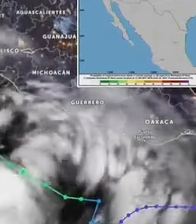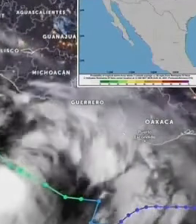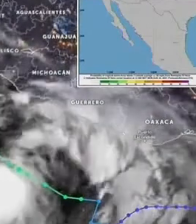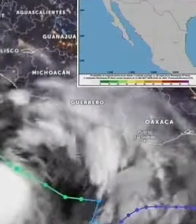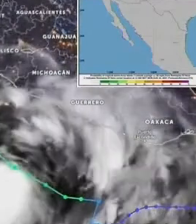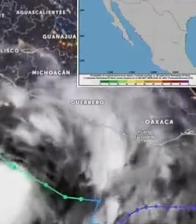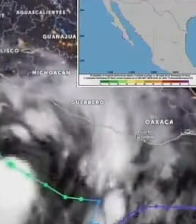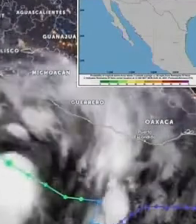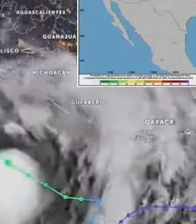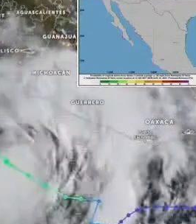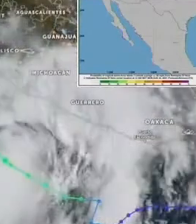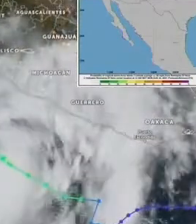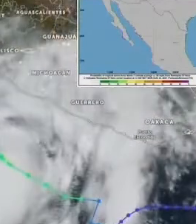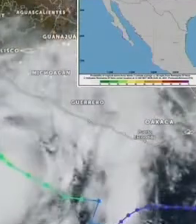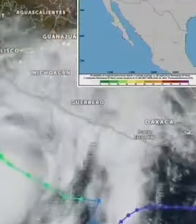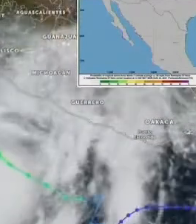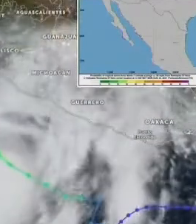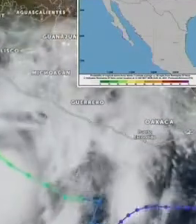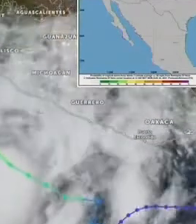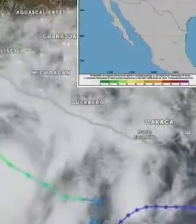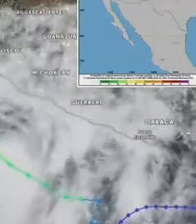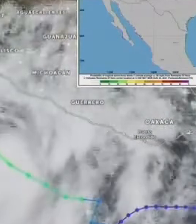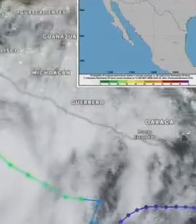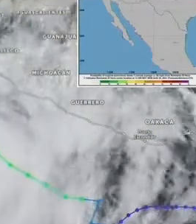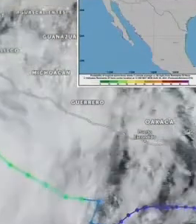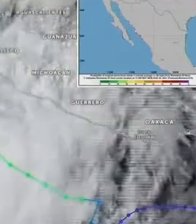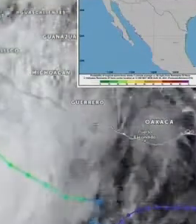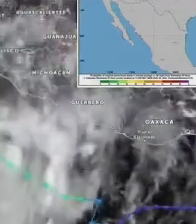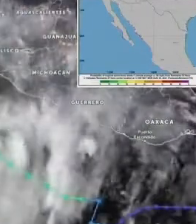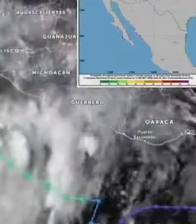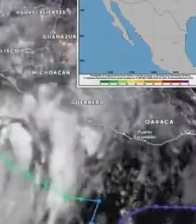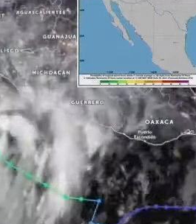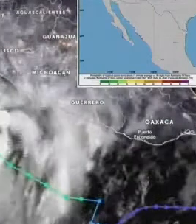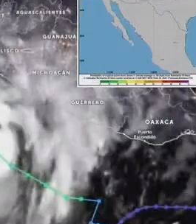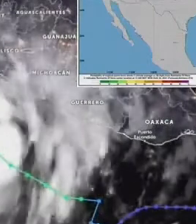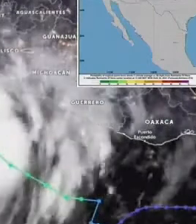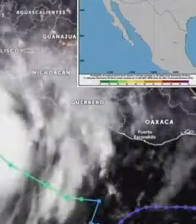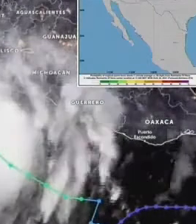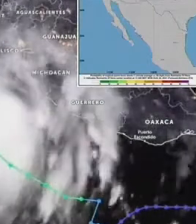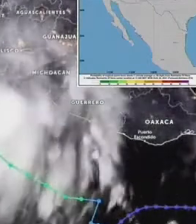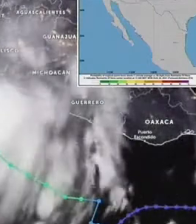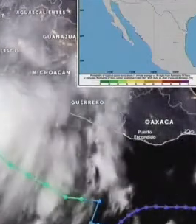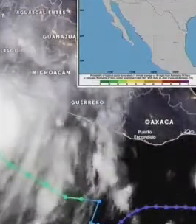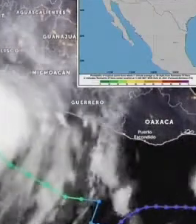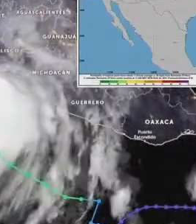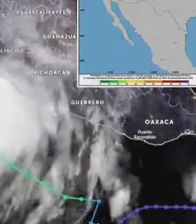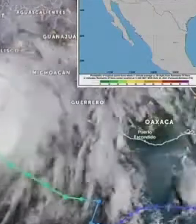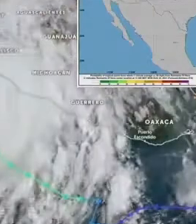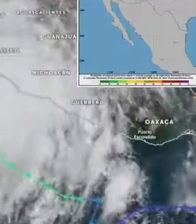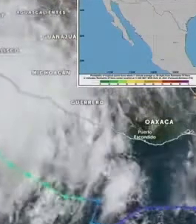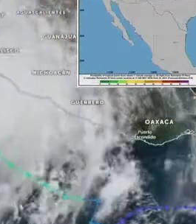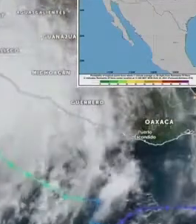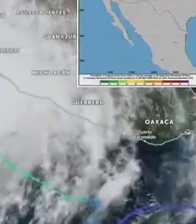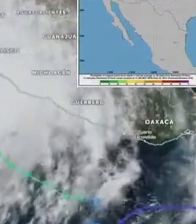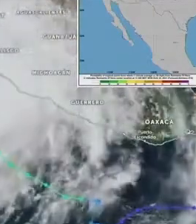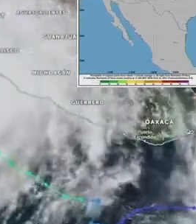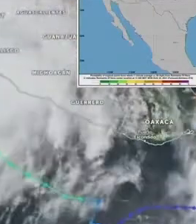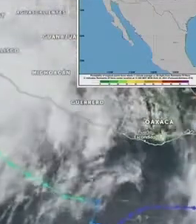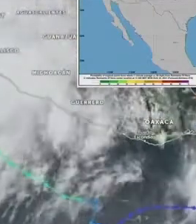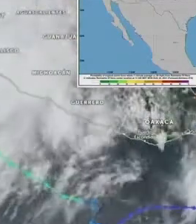Y el día, ese mismo día, a las siete de la noche, toca tierra en Jalisco.